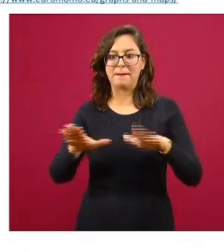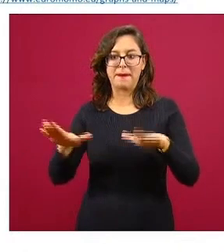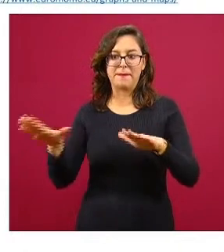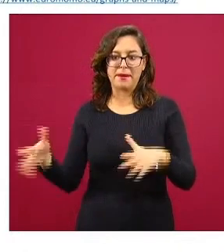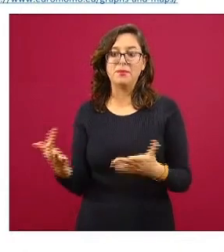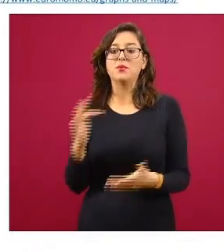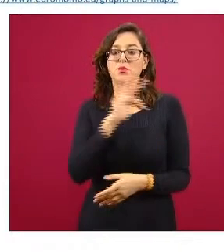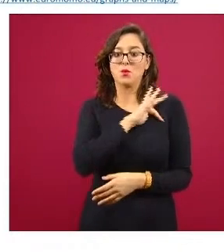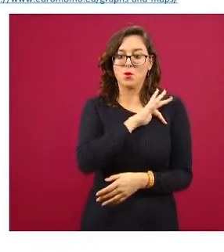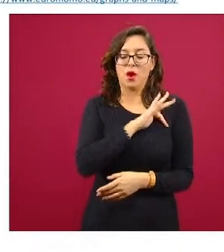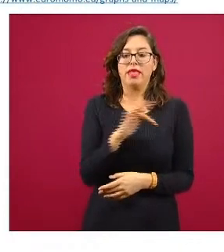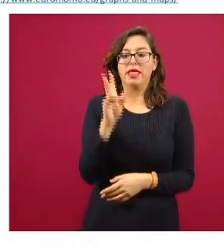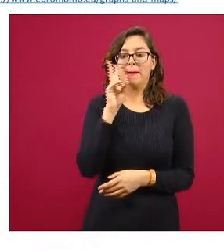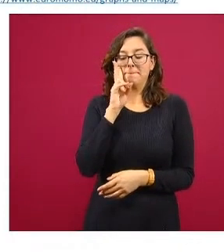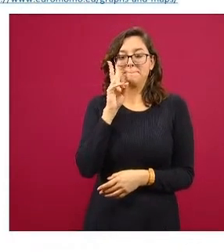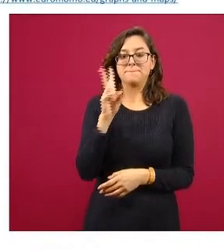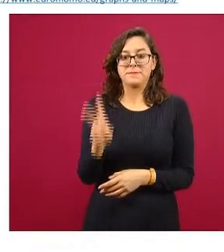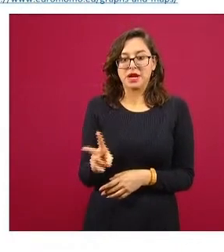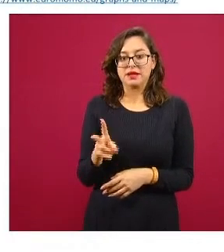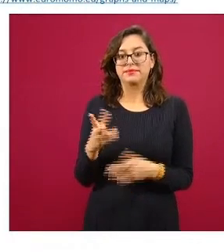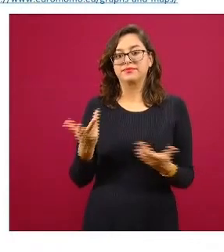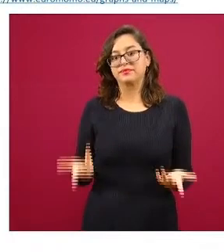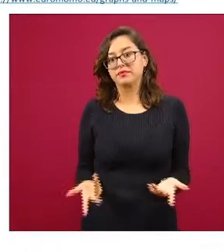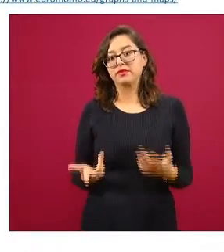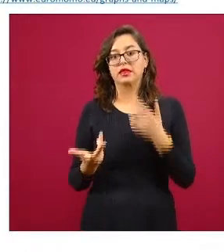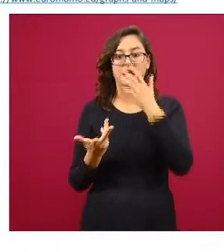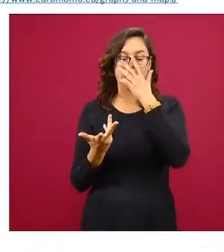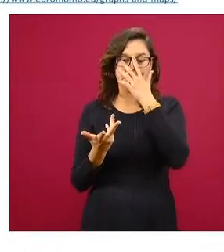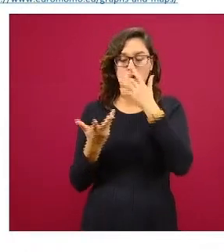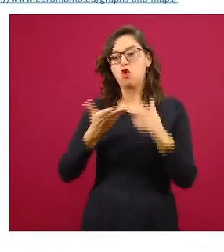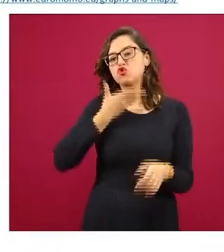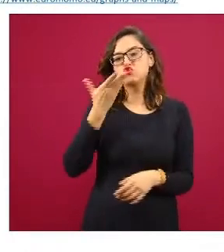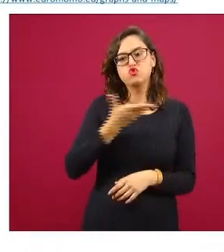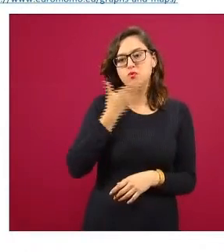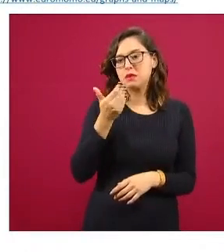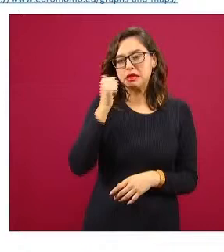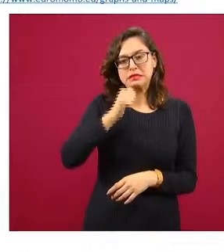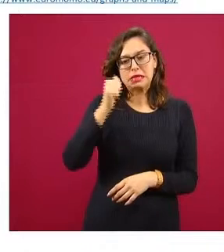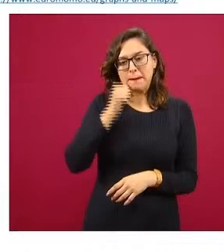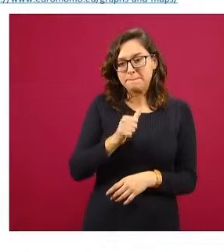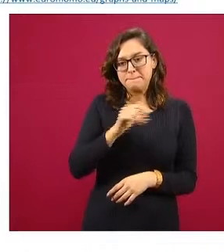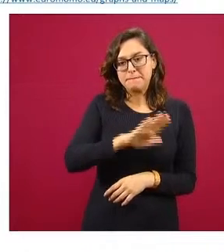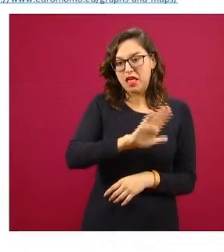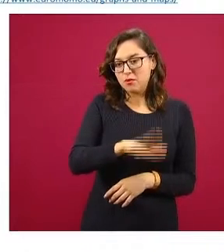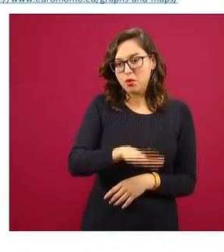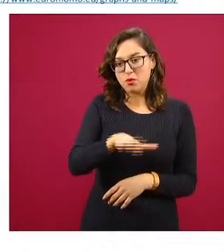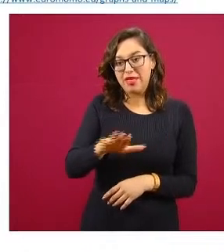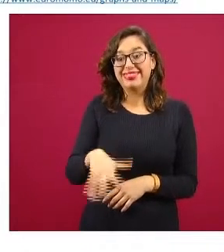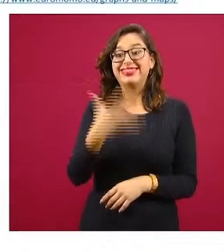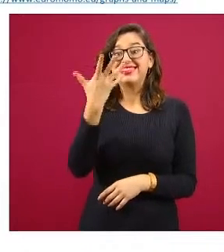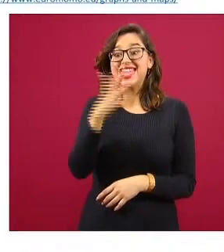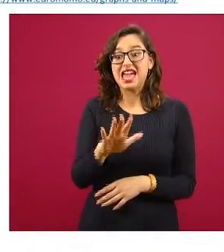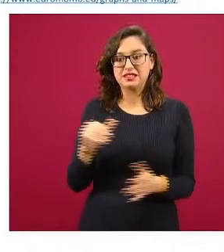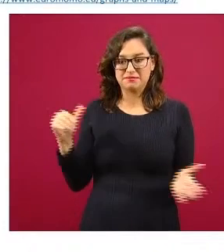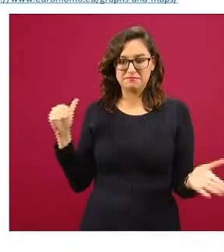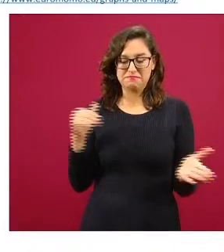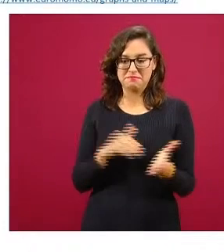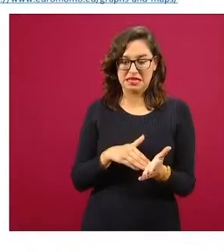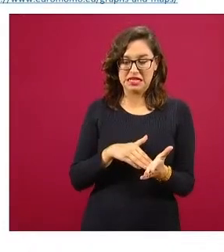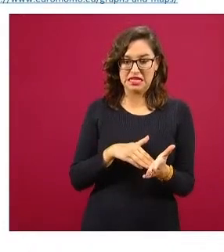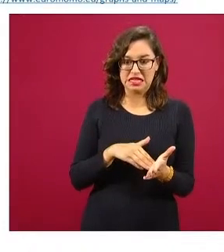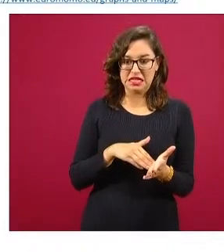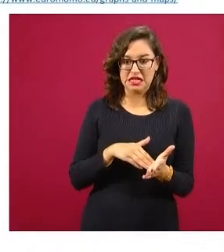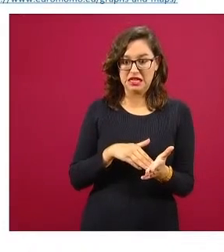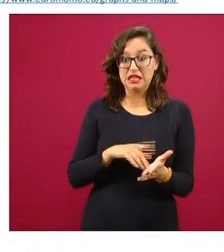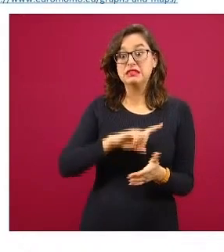número de casos vemos que la mediana oscila entre 10 mil casos prácticamente de exceso y acá